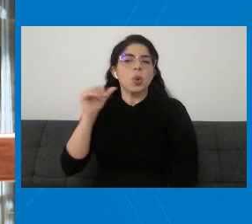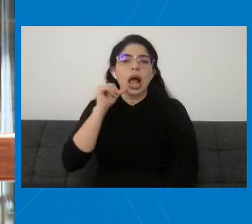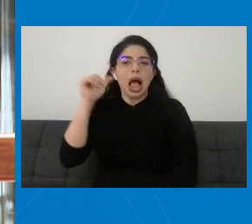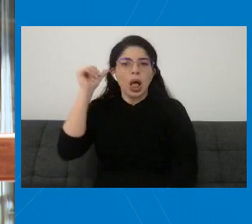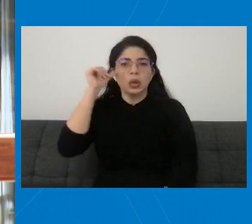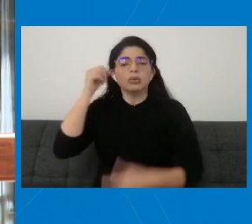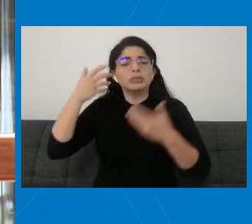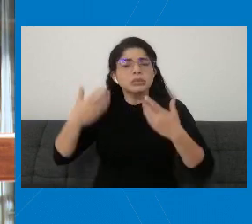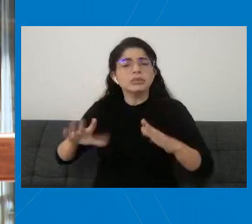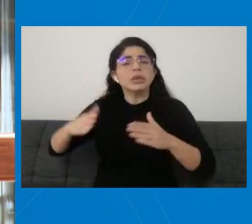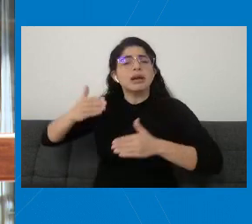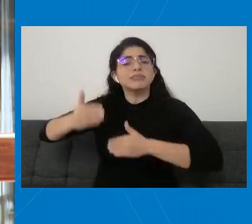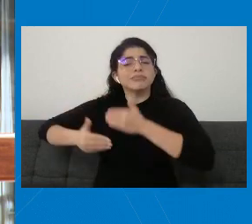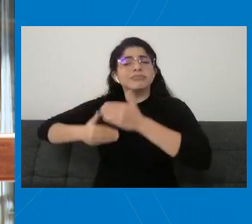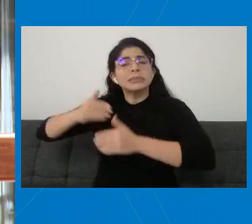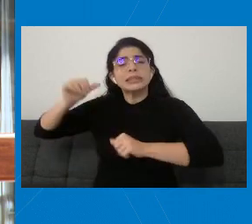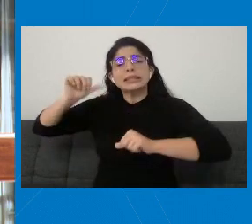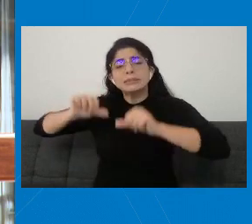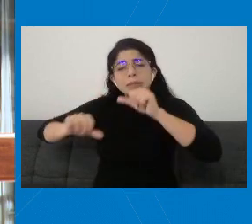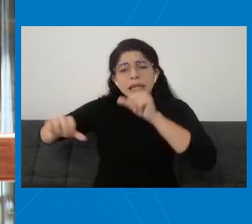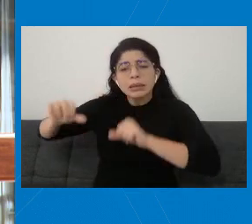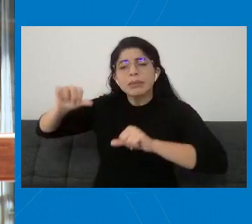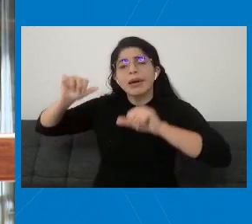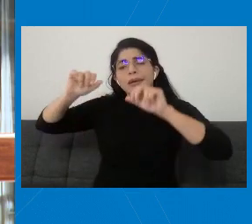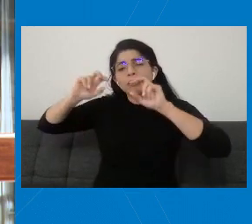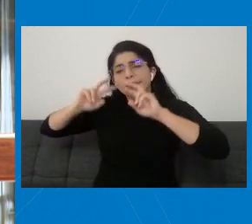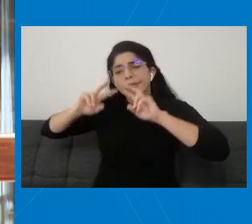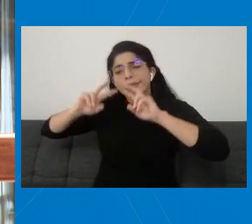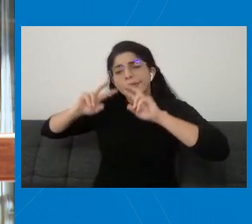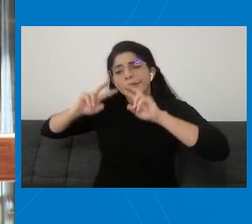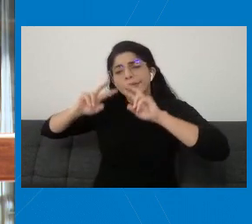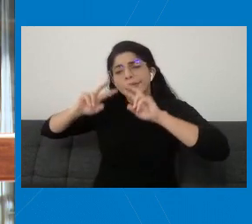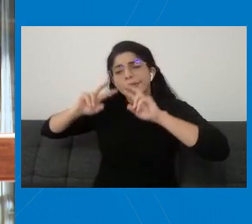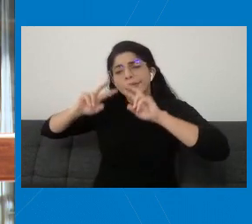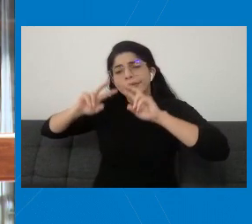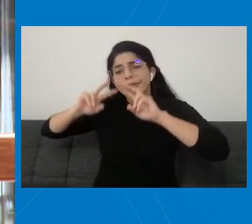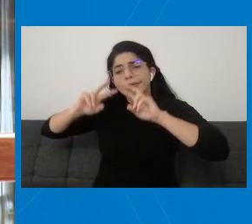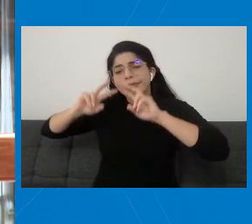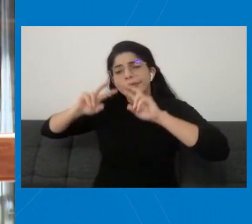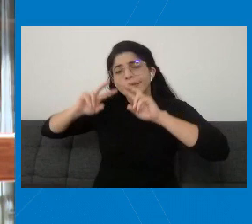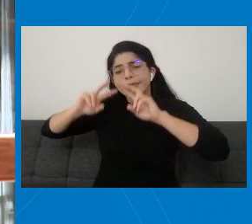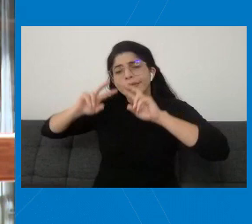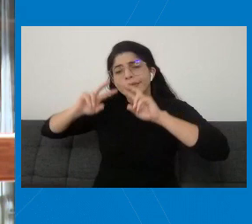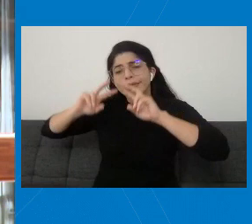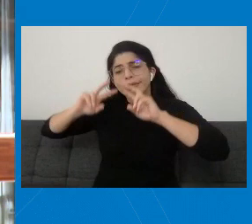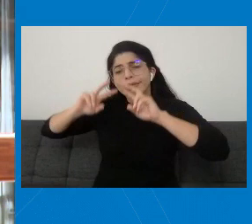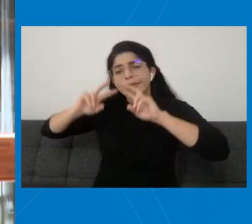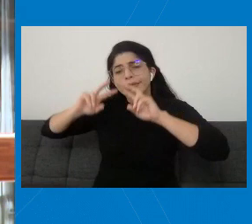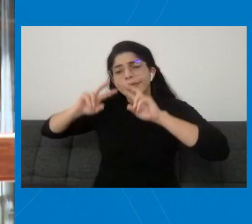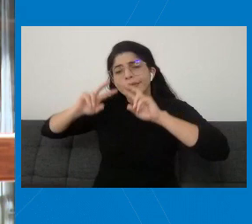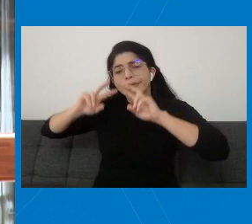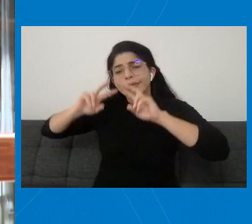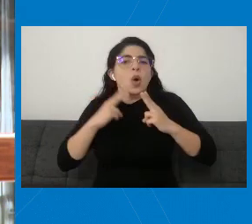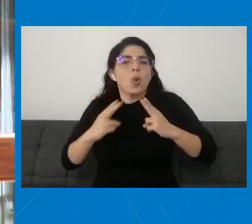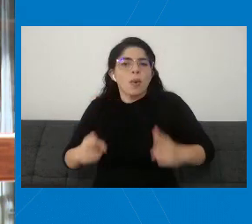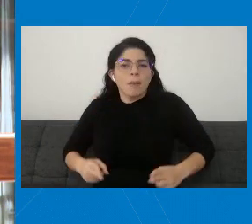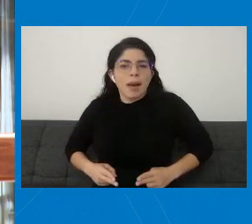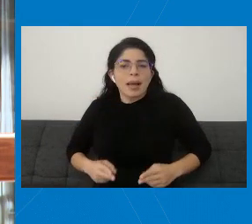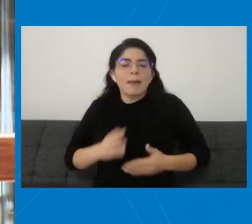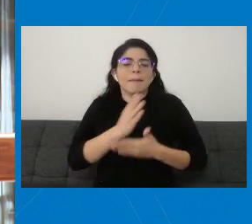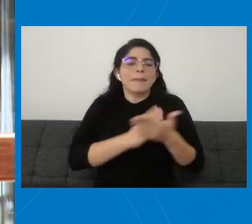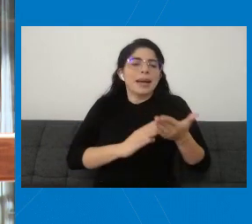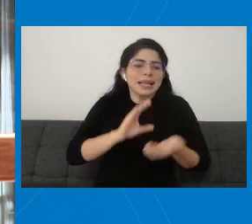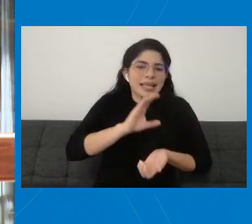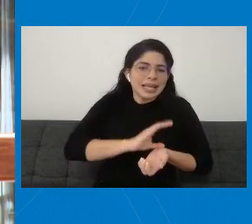por todas las fases de experimentación para un medicamento en seres humanos, fase preclínica, fase